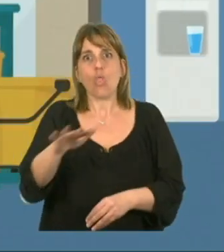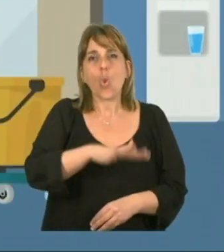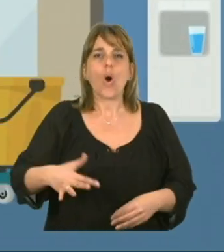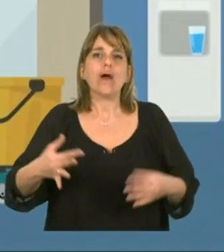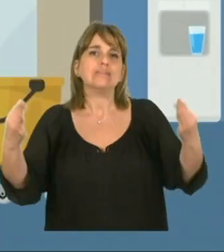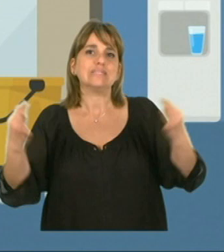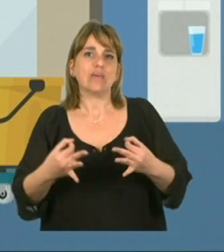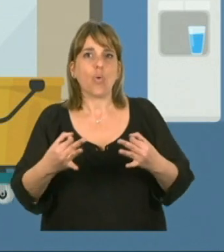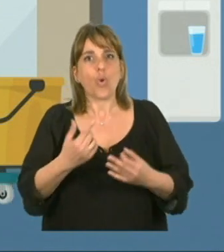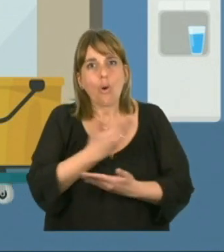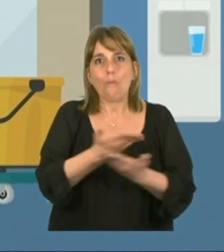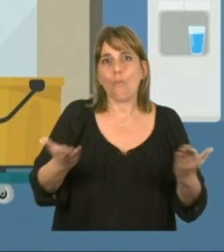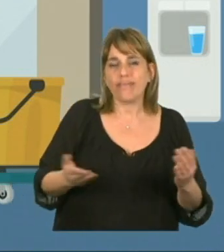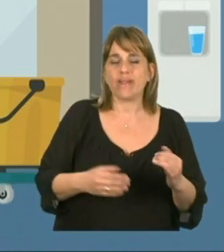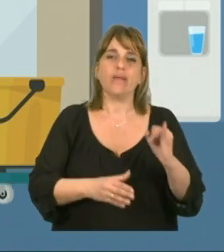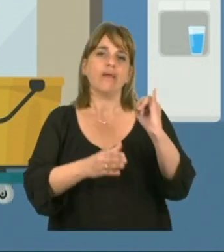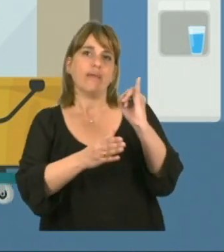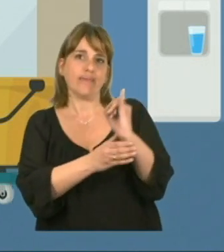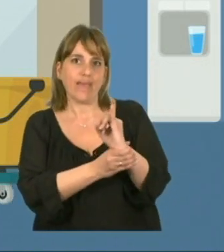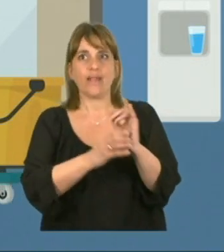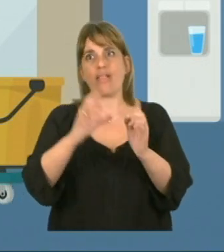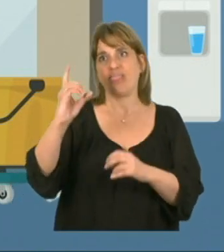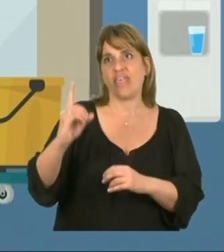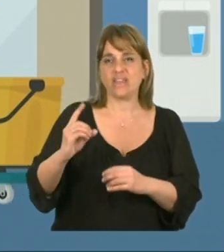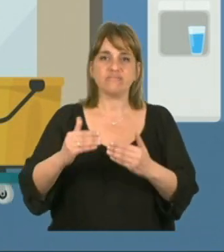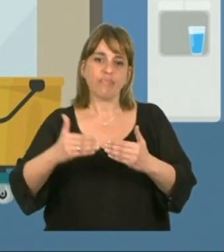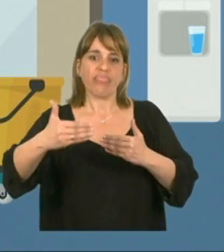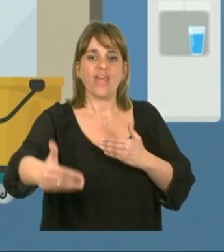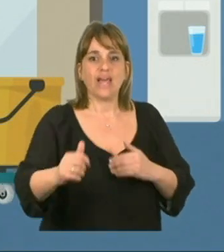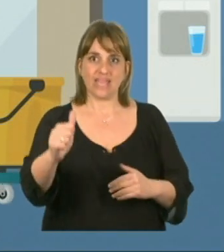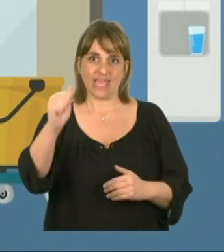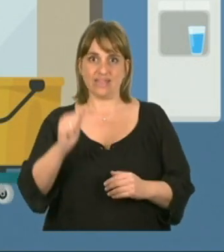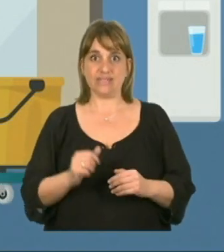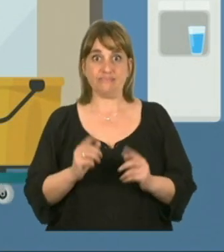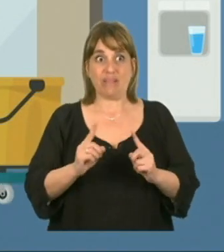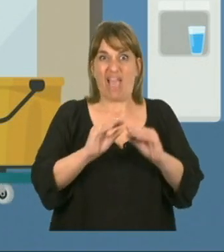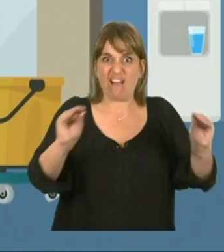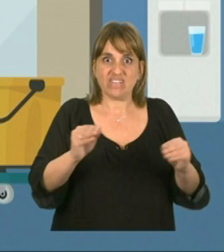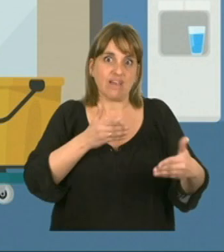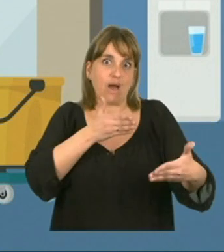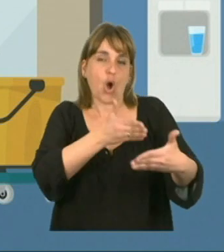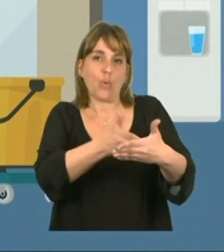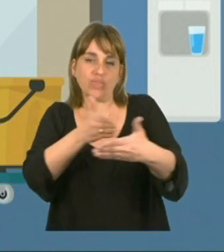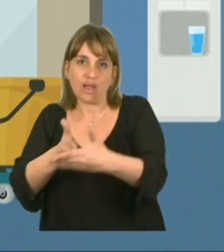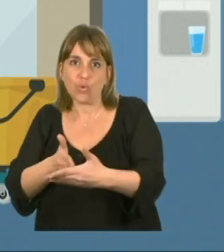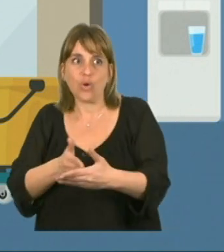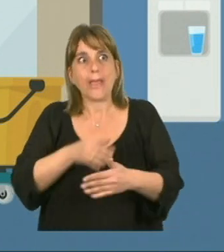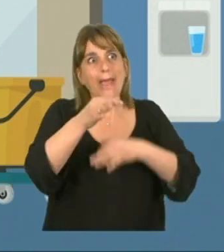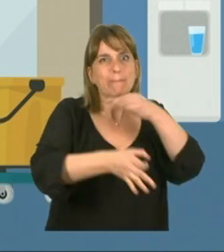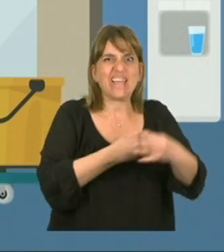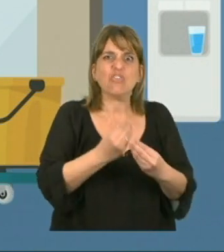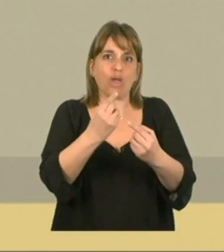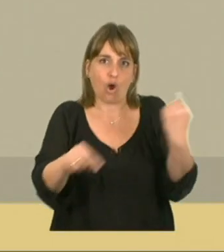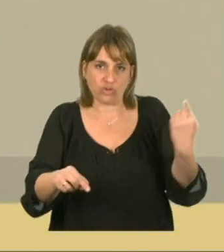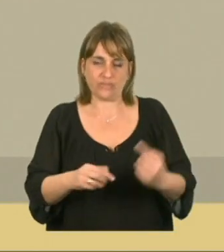oriéntale usando puntos de referencia como izquierda, derecha, delante y atrás. Adviértele de posibles obstáculos explicitando de qué se trata.